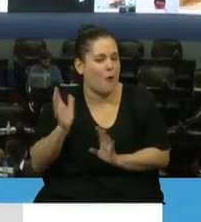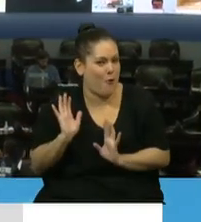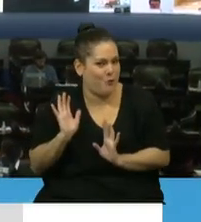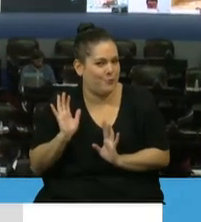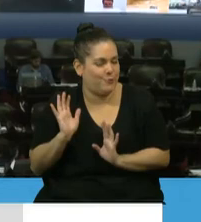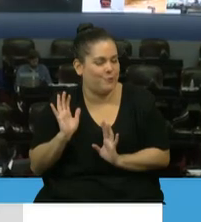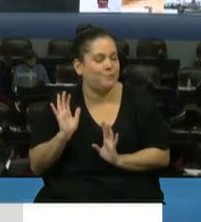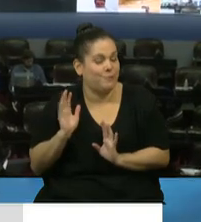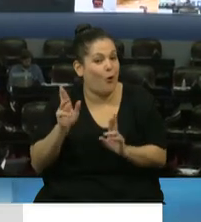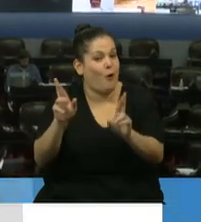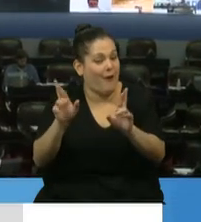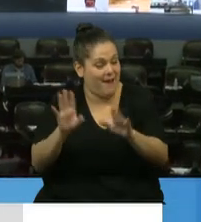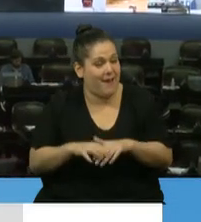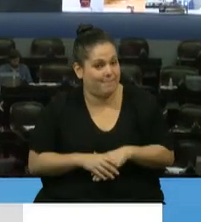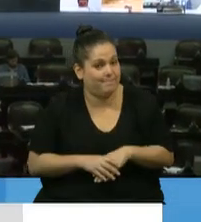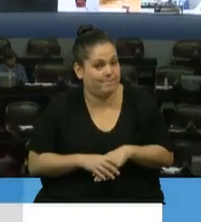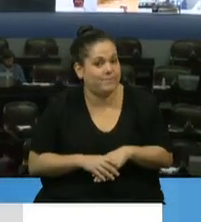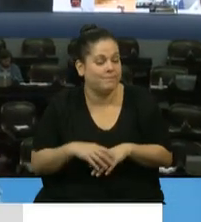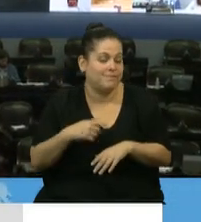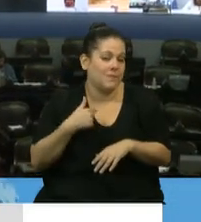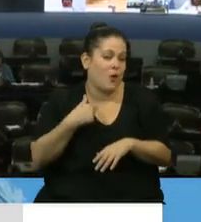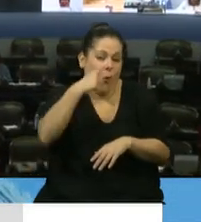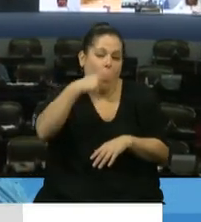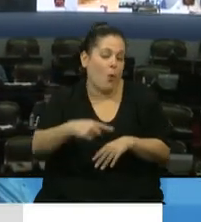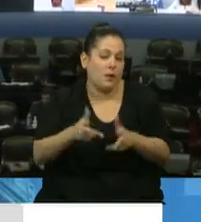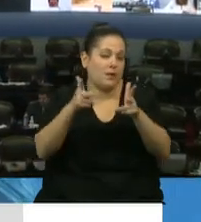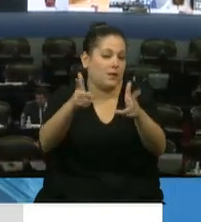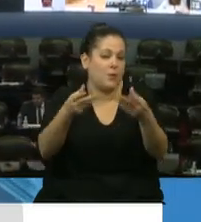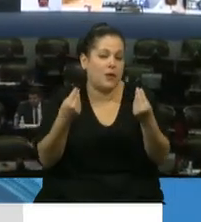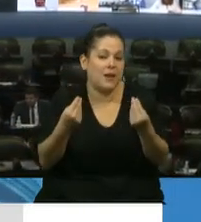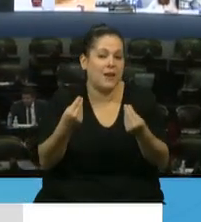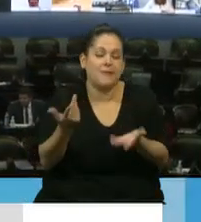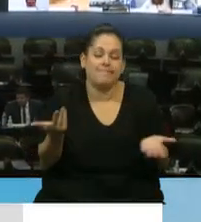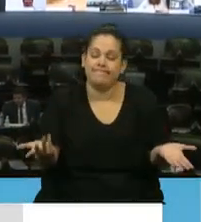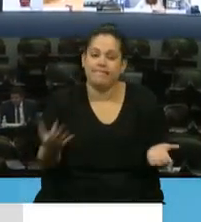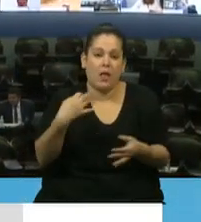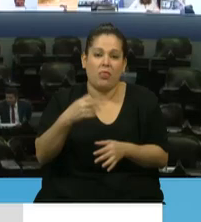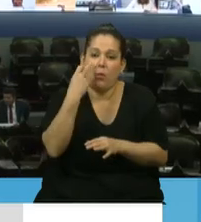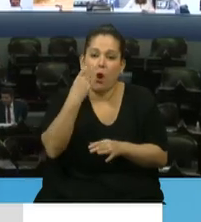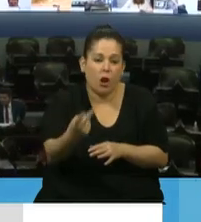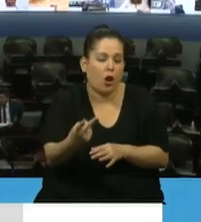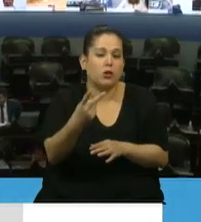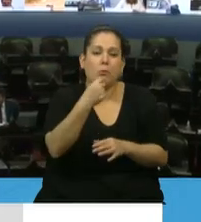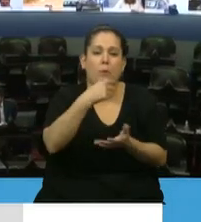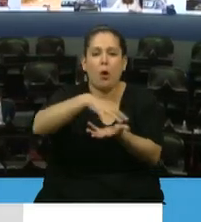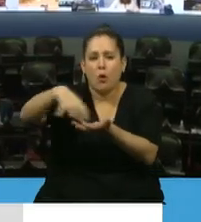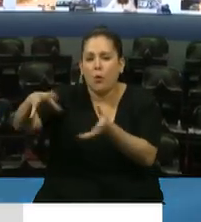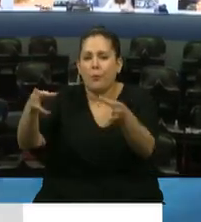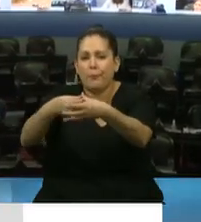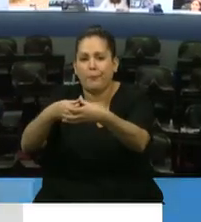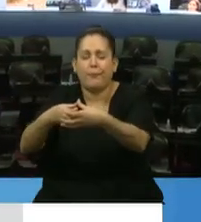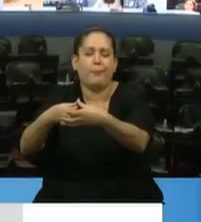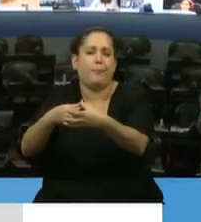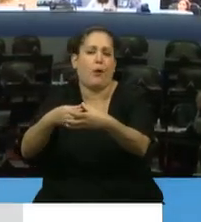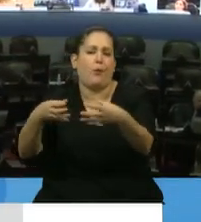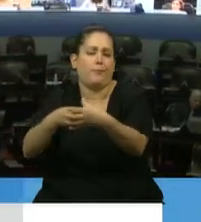creo que, permítame, por último, que no puedo no reconocer a los otros sectores, a las Fuerzas Armadas, a Gendarmerías